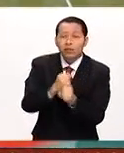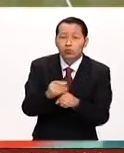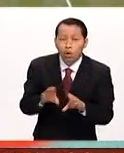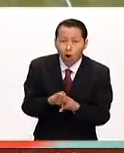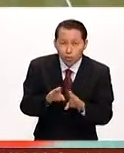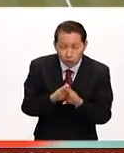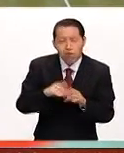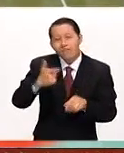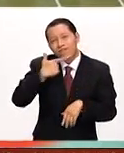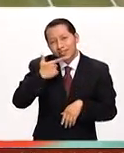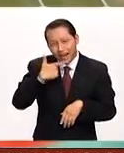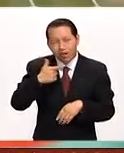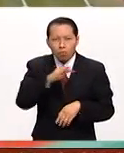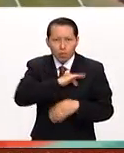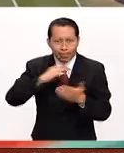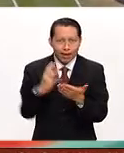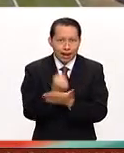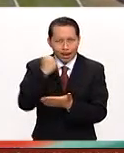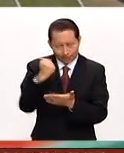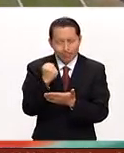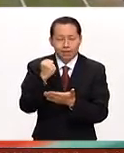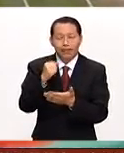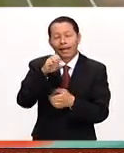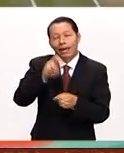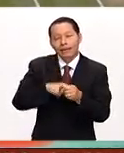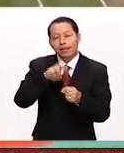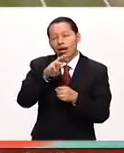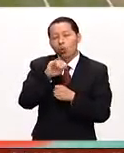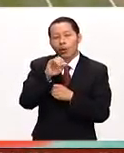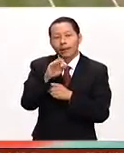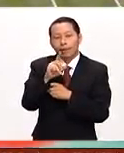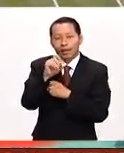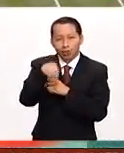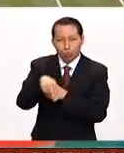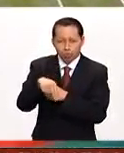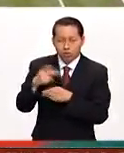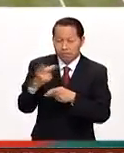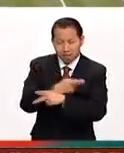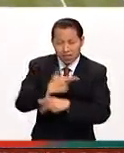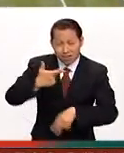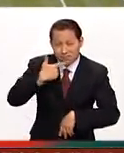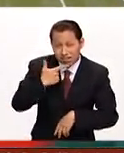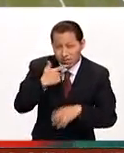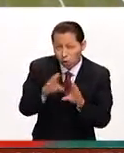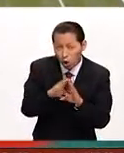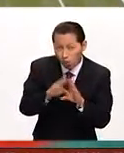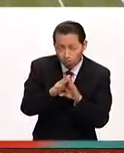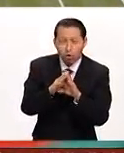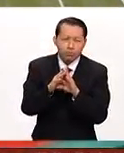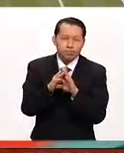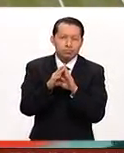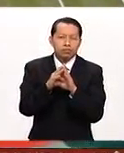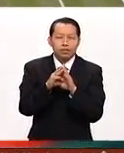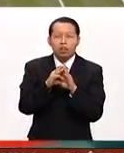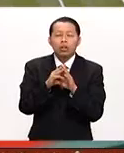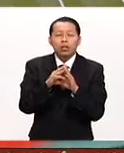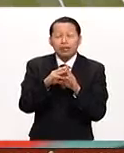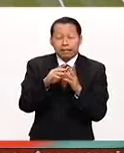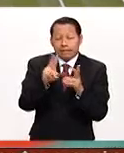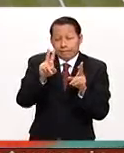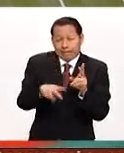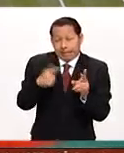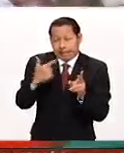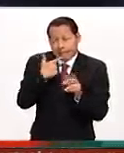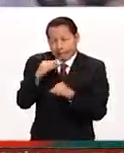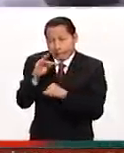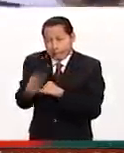un británico se coronara de nuevo campeón en Wimbledon y hay que ser muy puntuales en esto, un británico de Reino Unido, no un inglés porque el